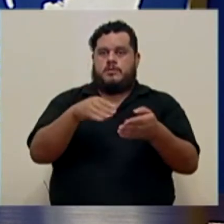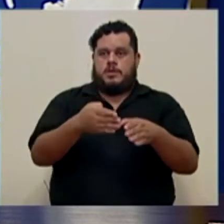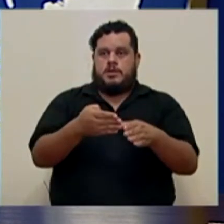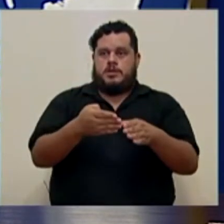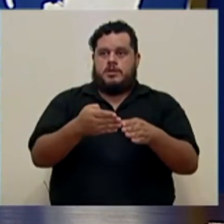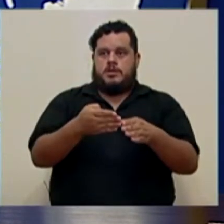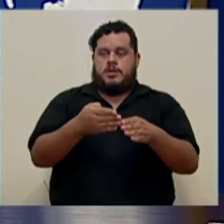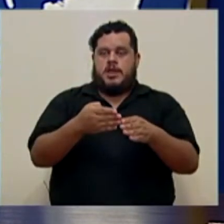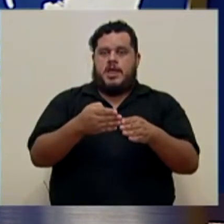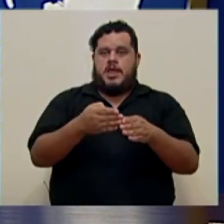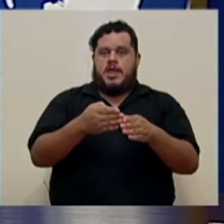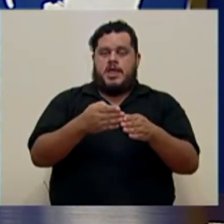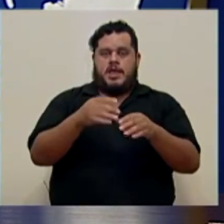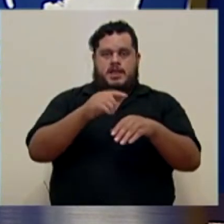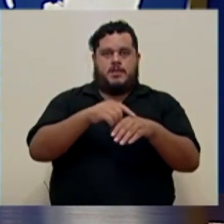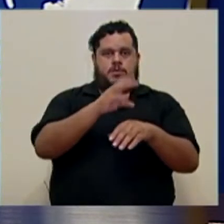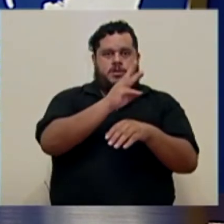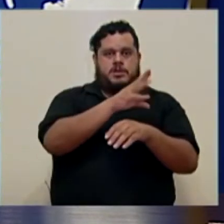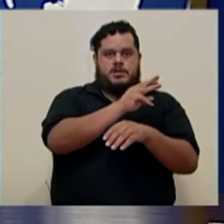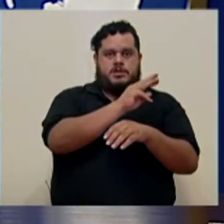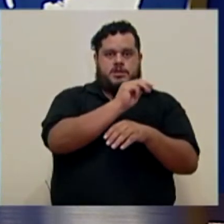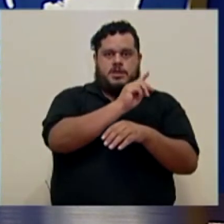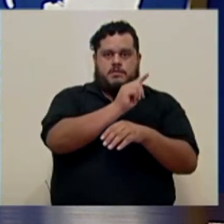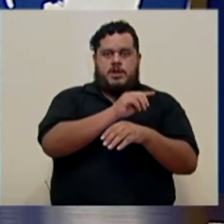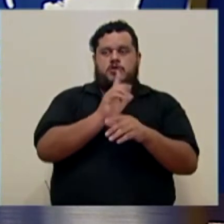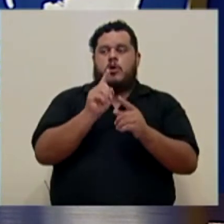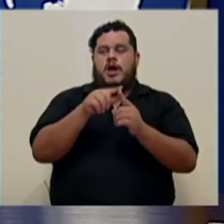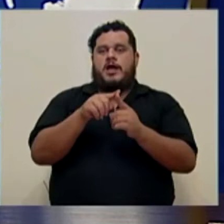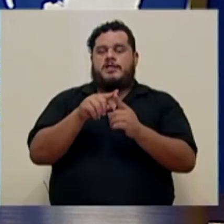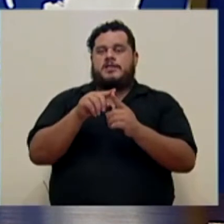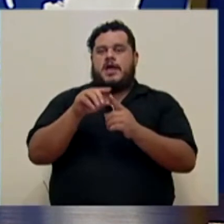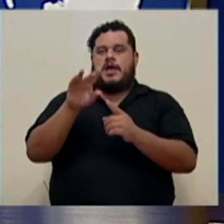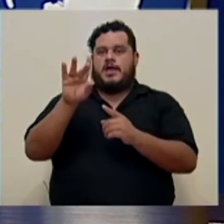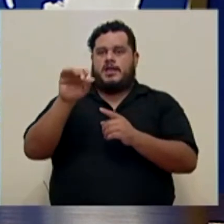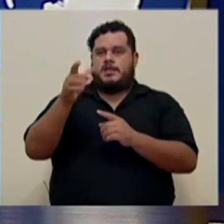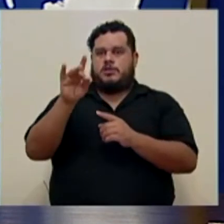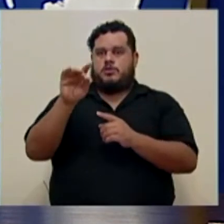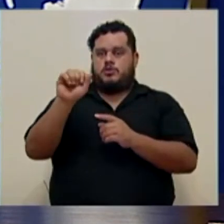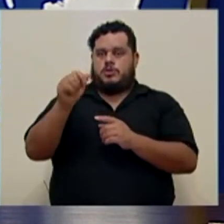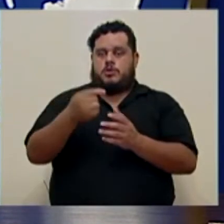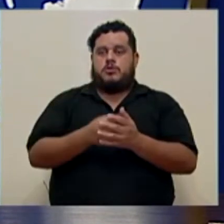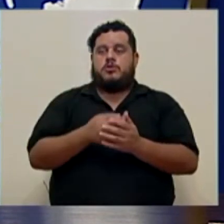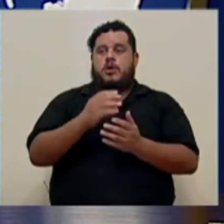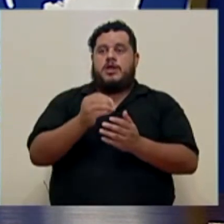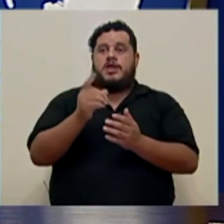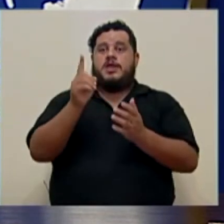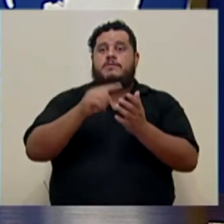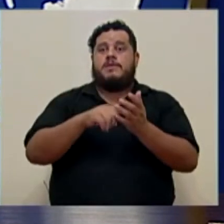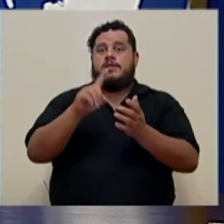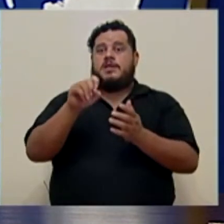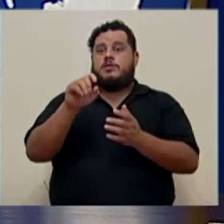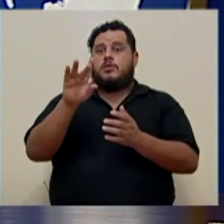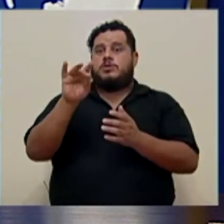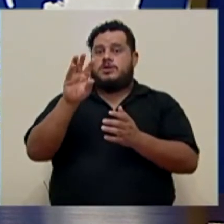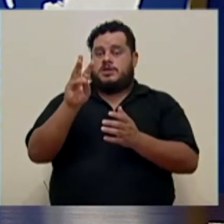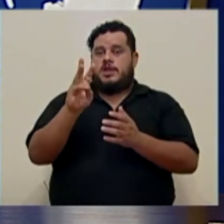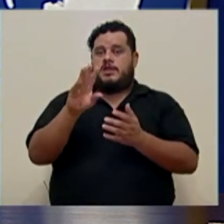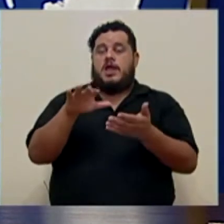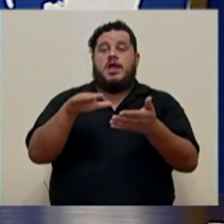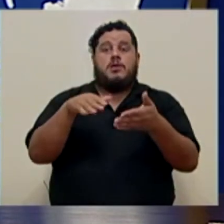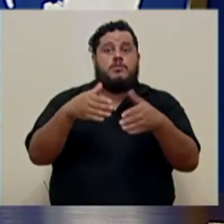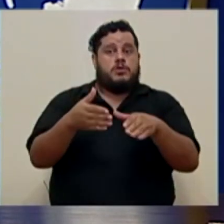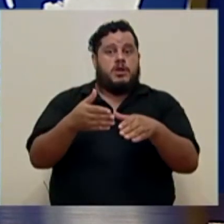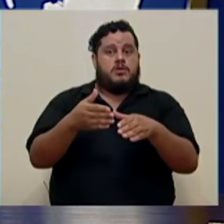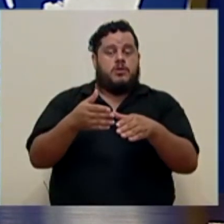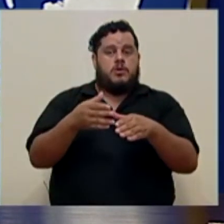en el periodo que va de 6 de marzo al 8 de agosto y se determinó que 186 fallecieron por kobe 19 en